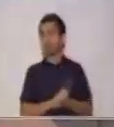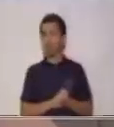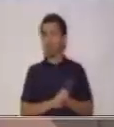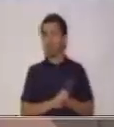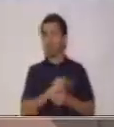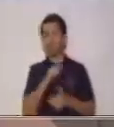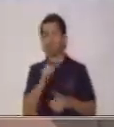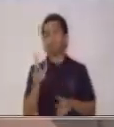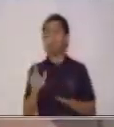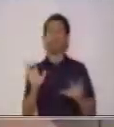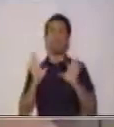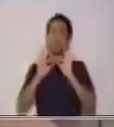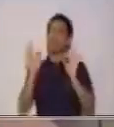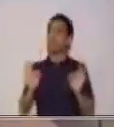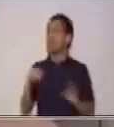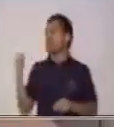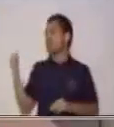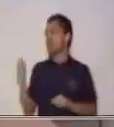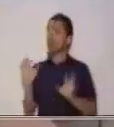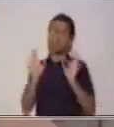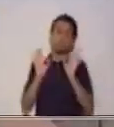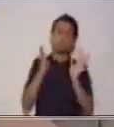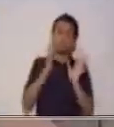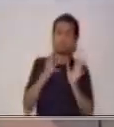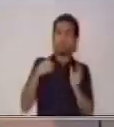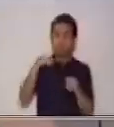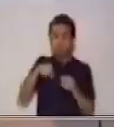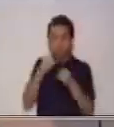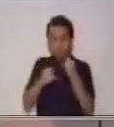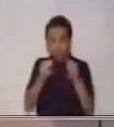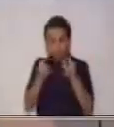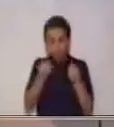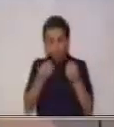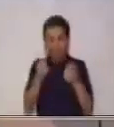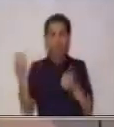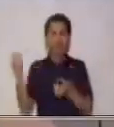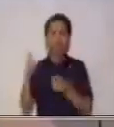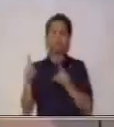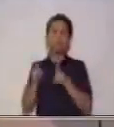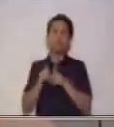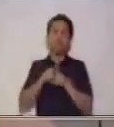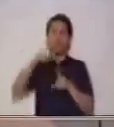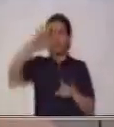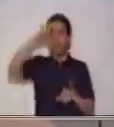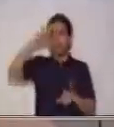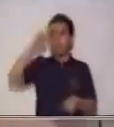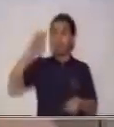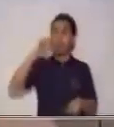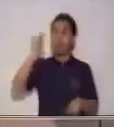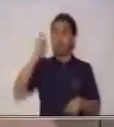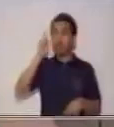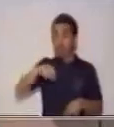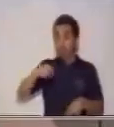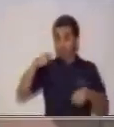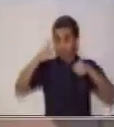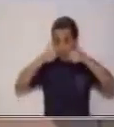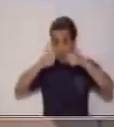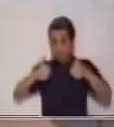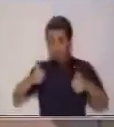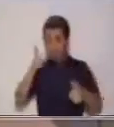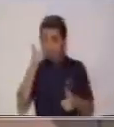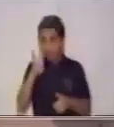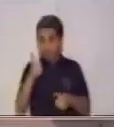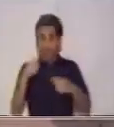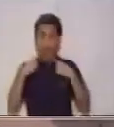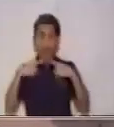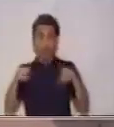es la parte negativa, que por eso debemos analizar un anuncio. Pero cuando tú quieras